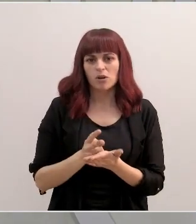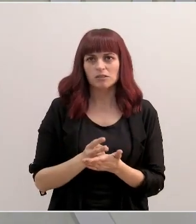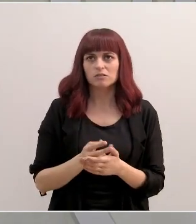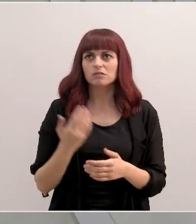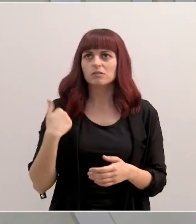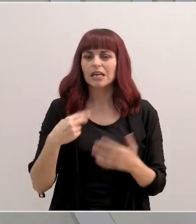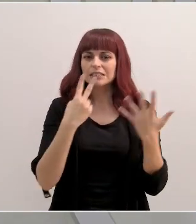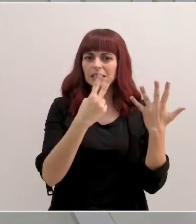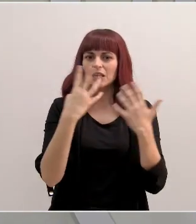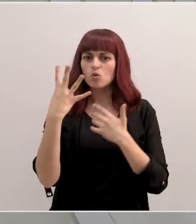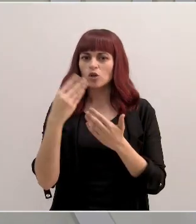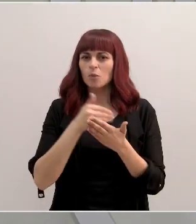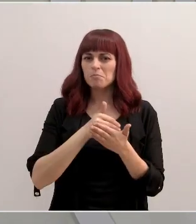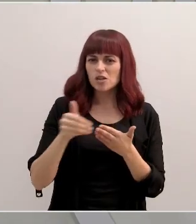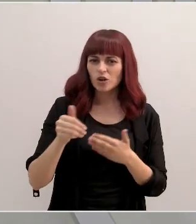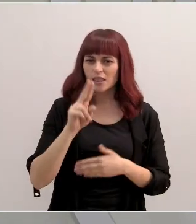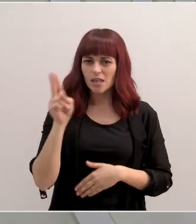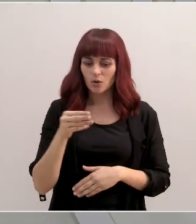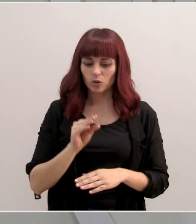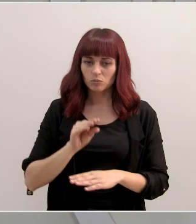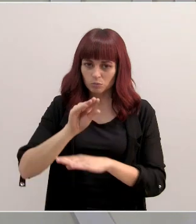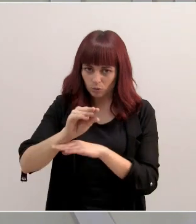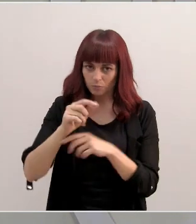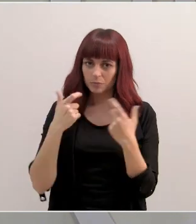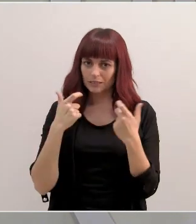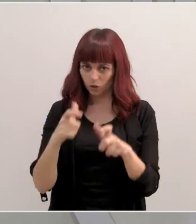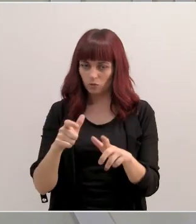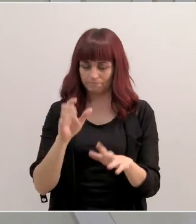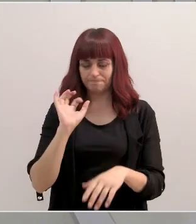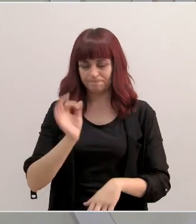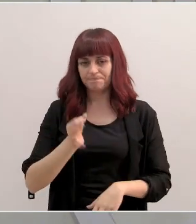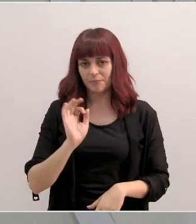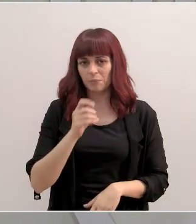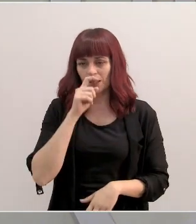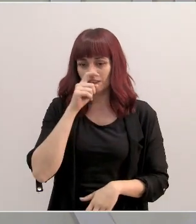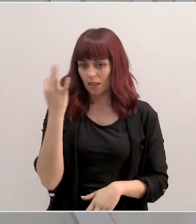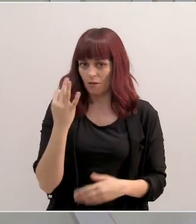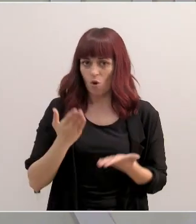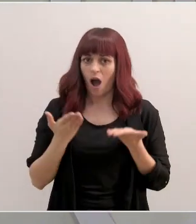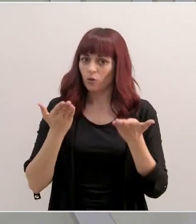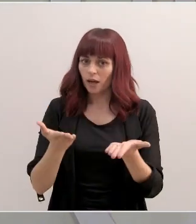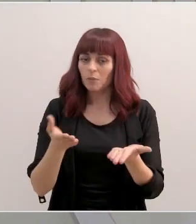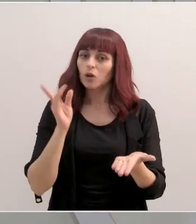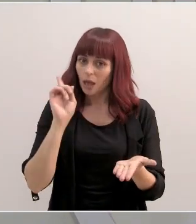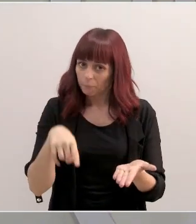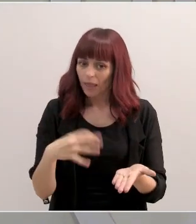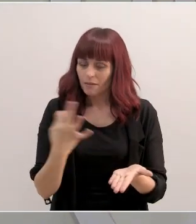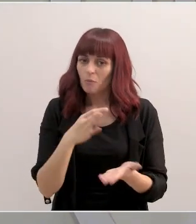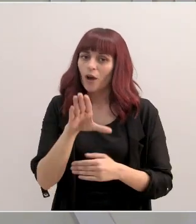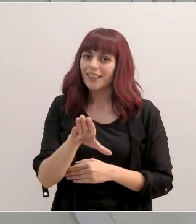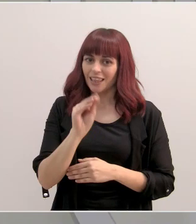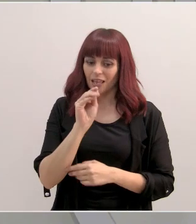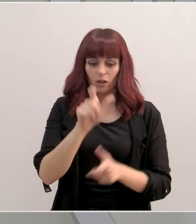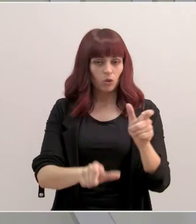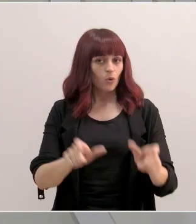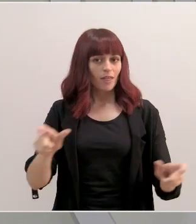74 millones de euros para este sector porque es cierto que se les tiene que ayudar, pero también tenemos que ser comprensibles con